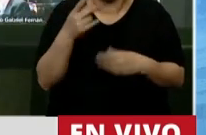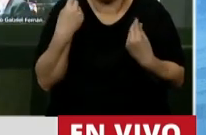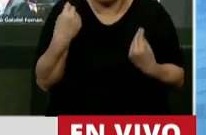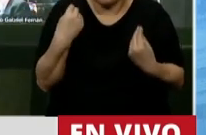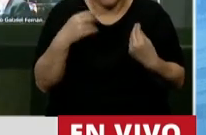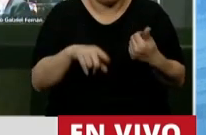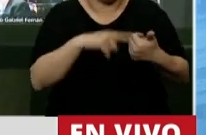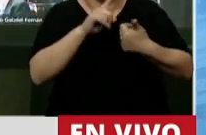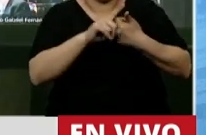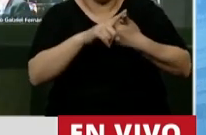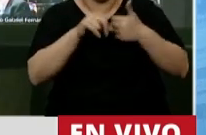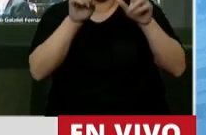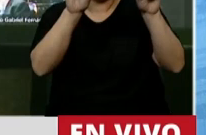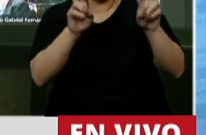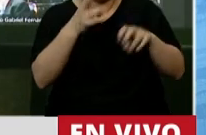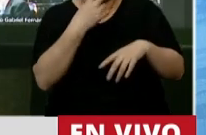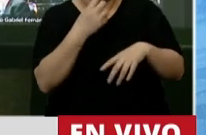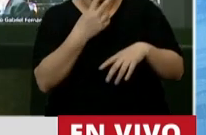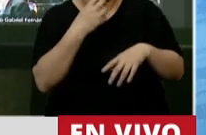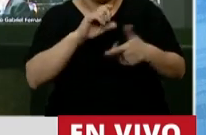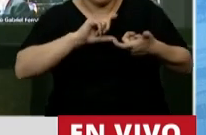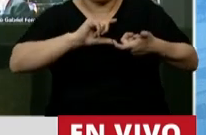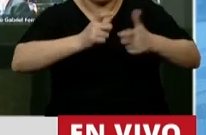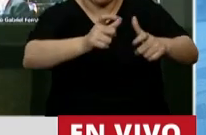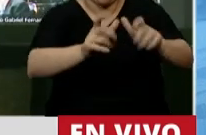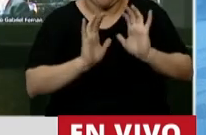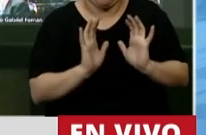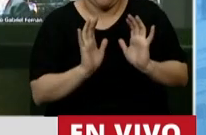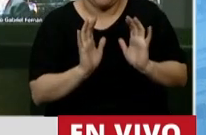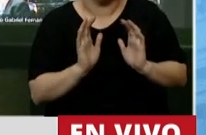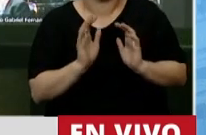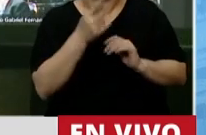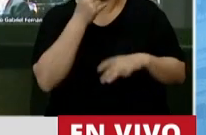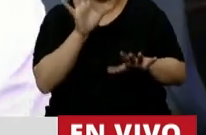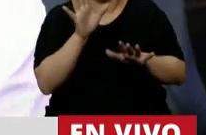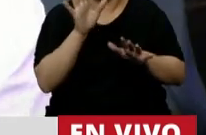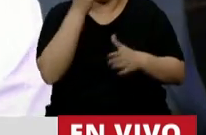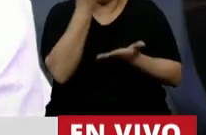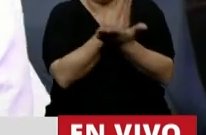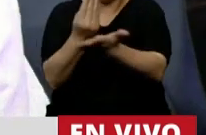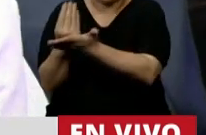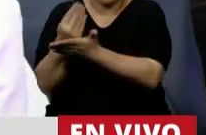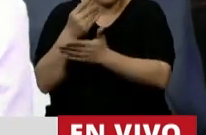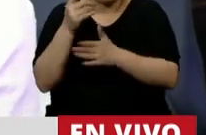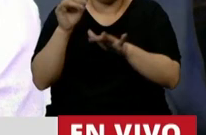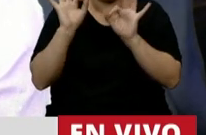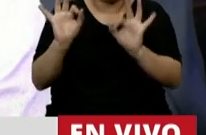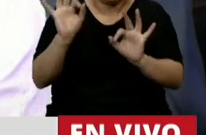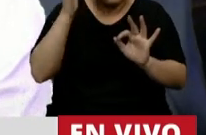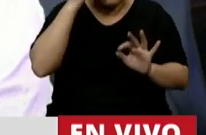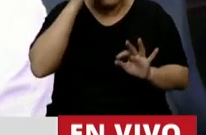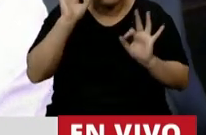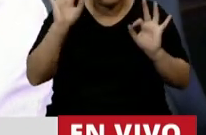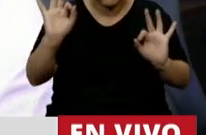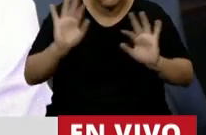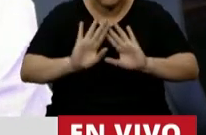renovable, a la ley de energía distribuida. Mire, Presidente, si los funcionarios hubieran estado capacitados, en la Pampa